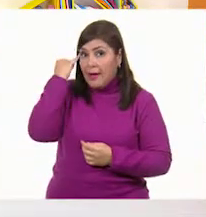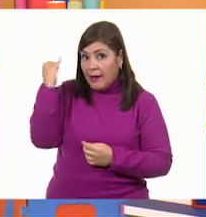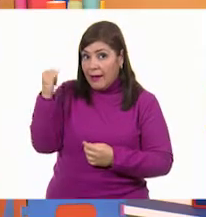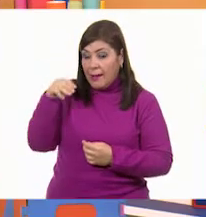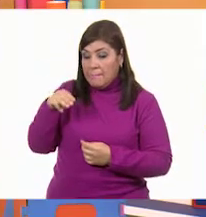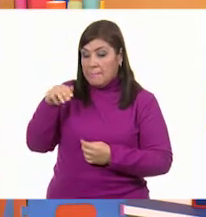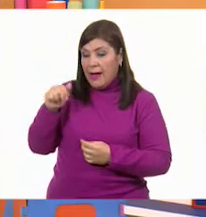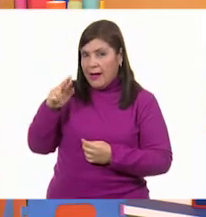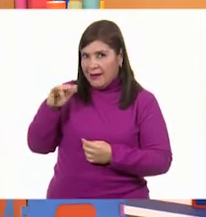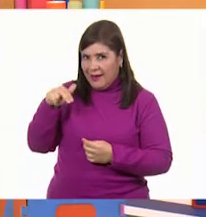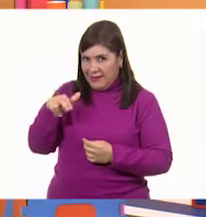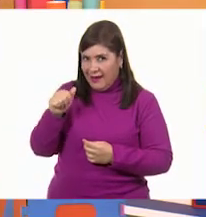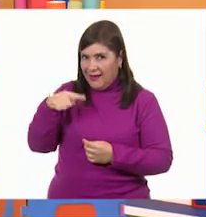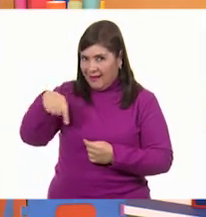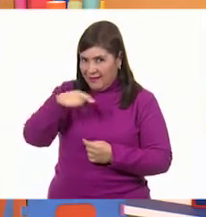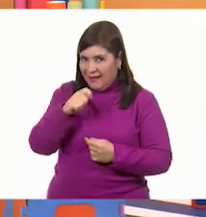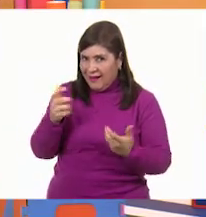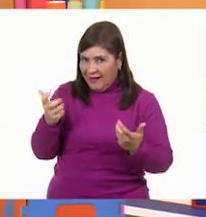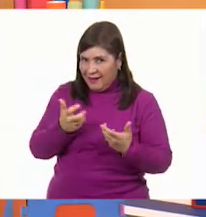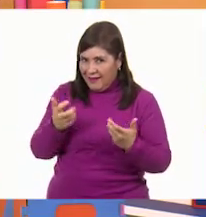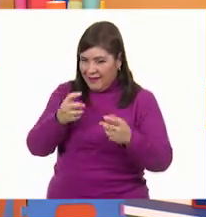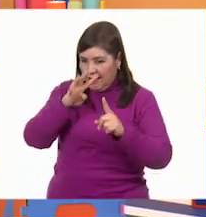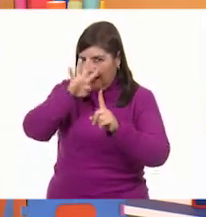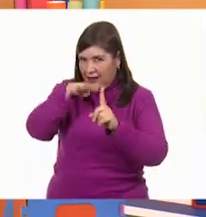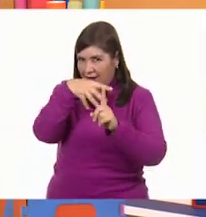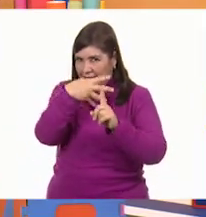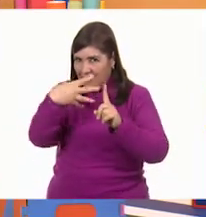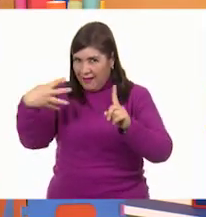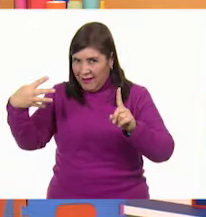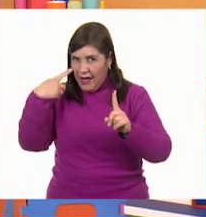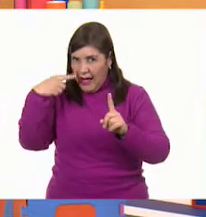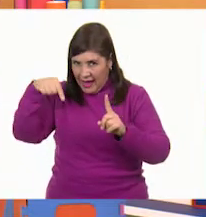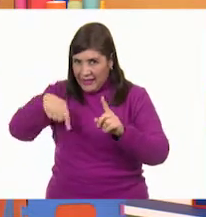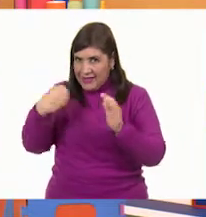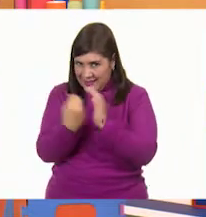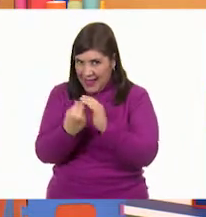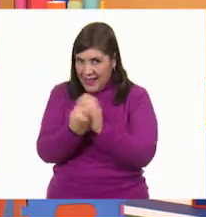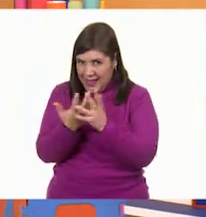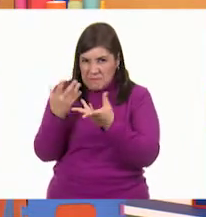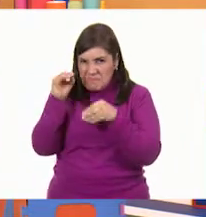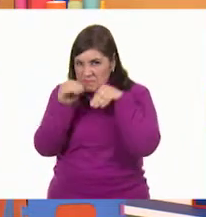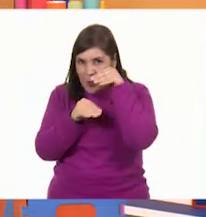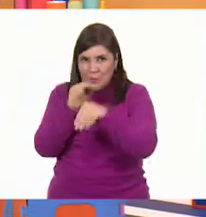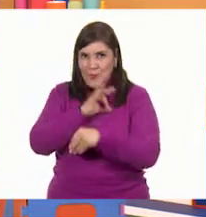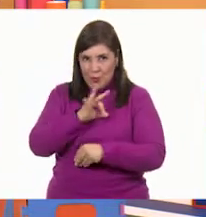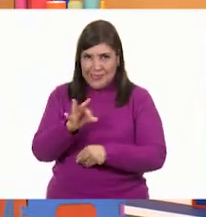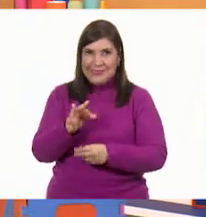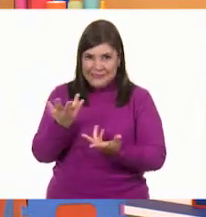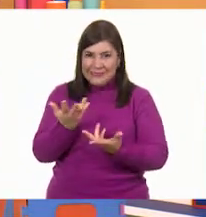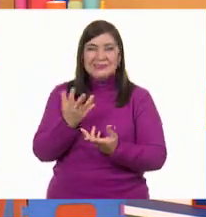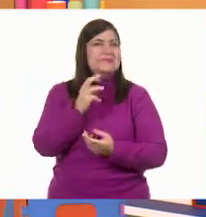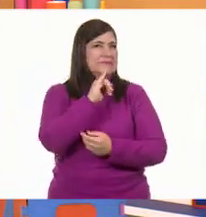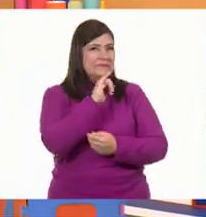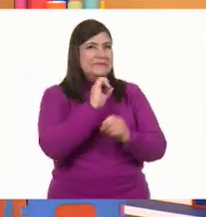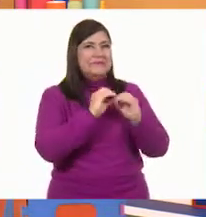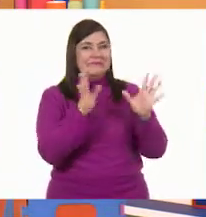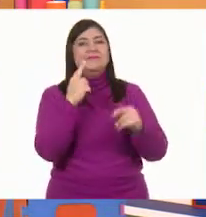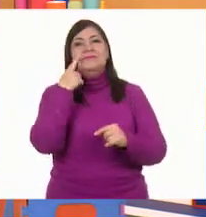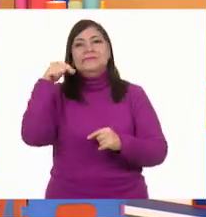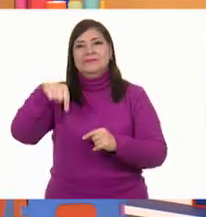Mariana que hagamos una tabla como esas aquí en la clase. Sí, vamos a hacerla. Vamos a hacerla. Pero como aquí todo es magia,